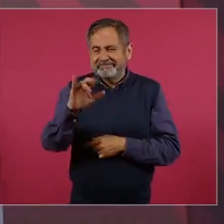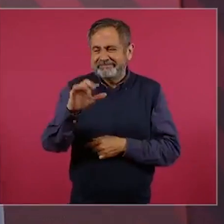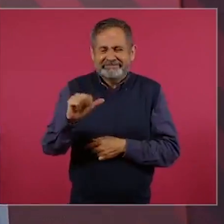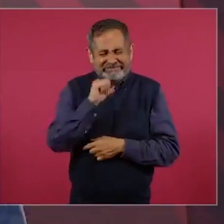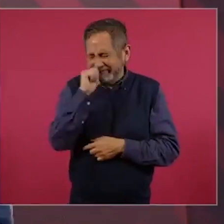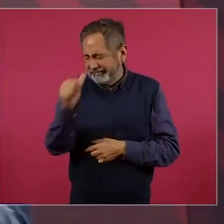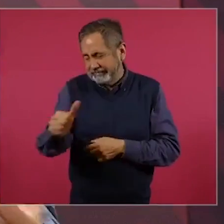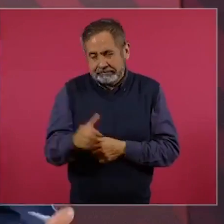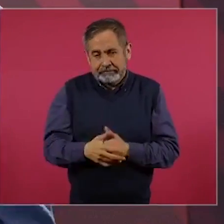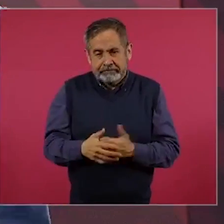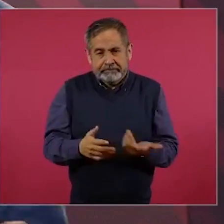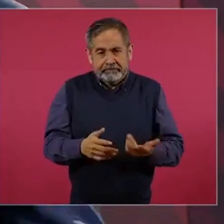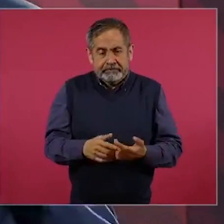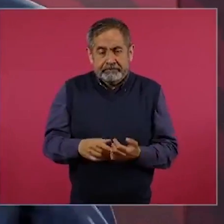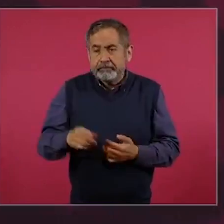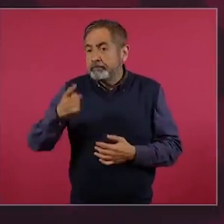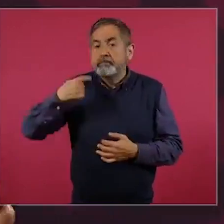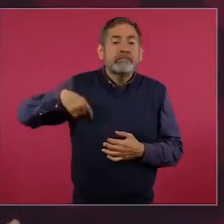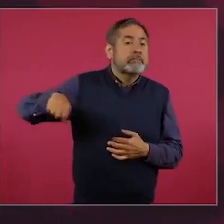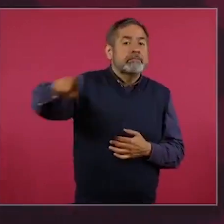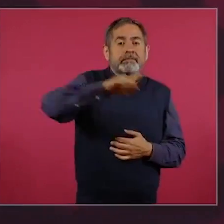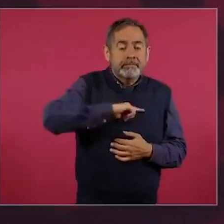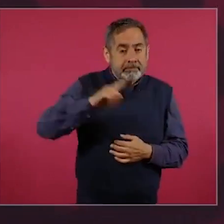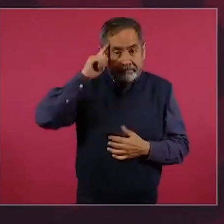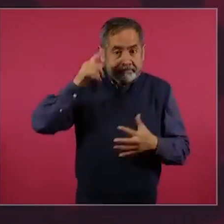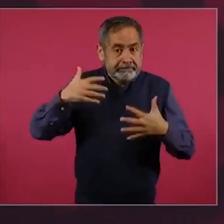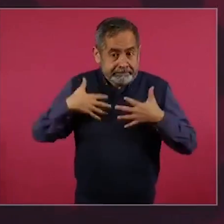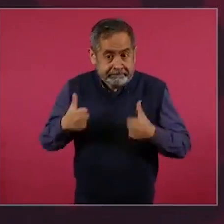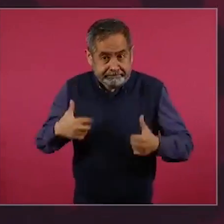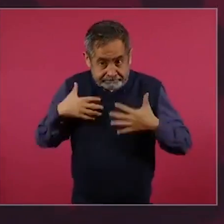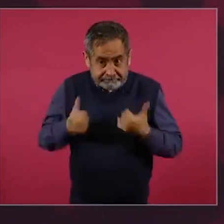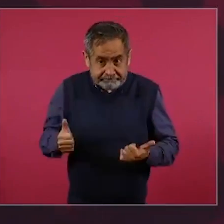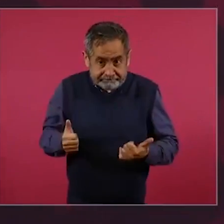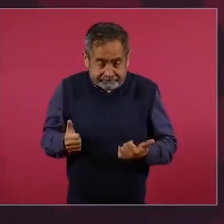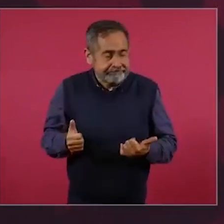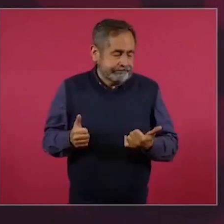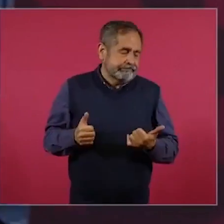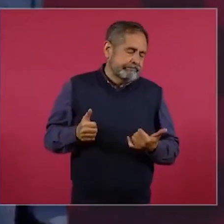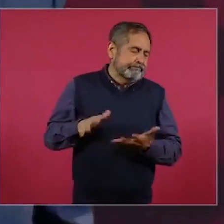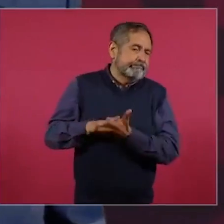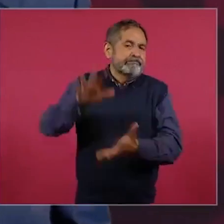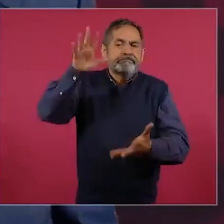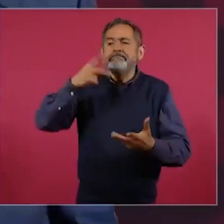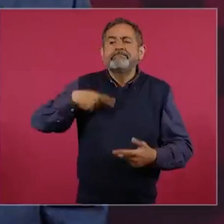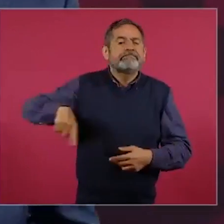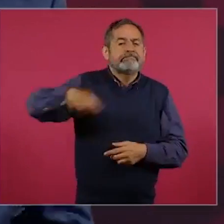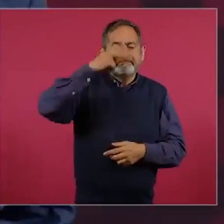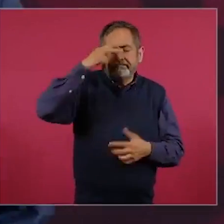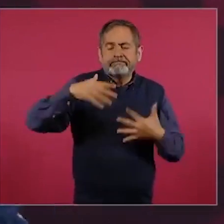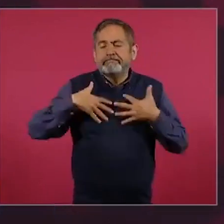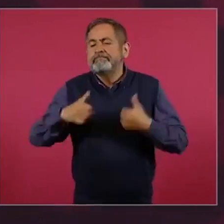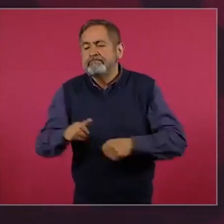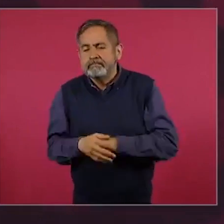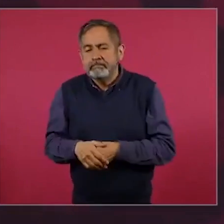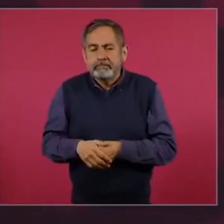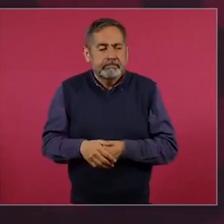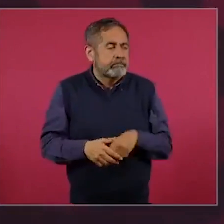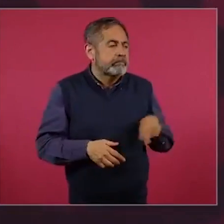Y si lo entiende la gente, lo entiende la mayoría de los mexicanos, ¿por qué no